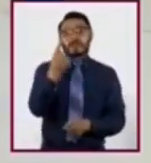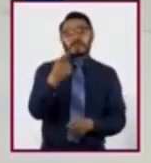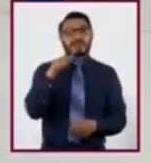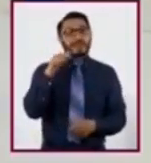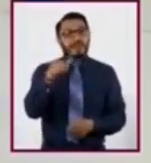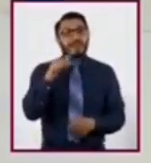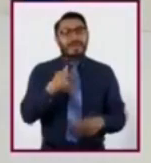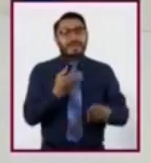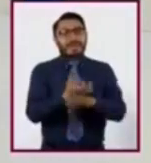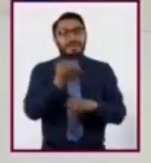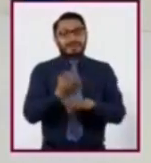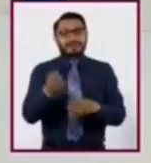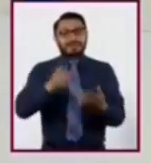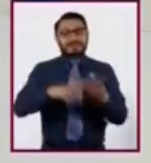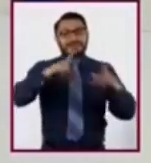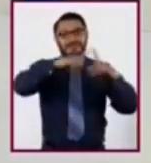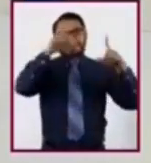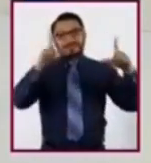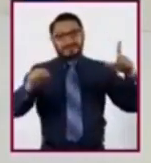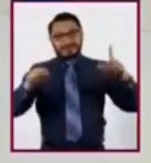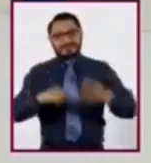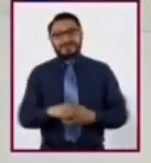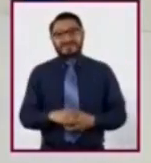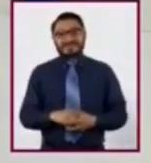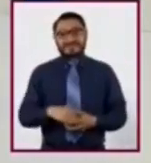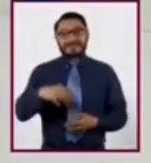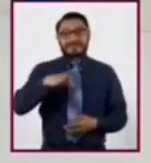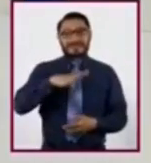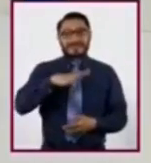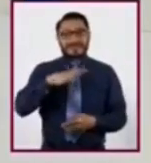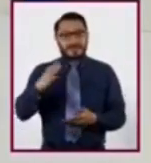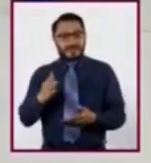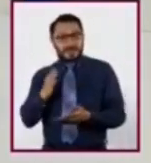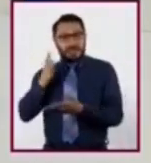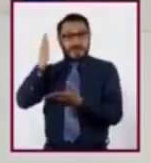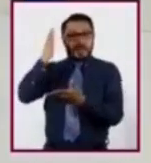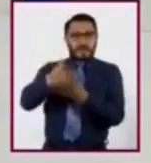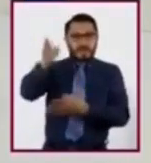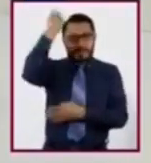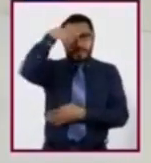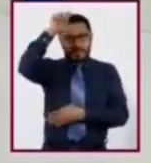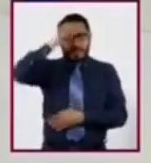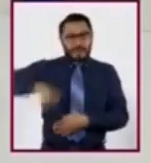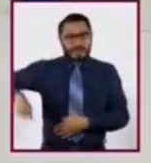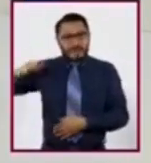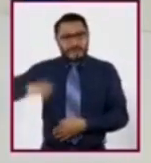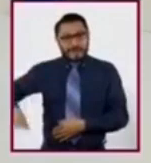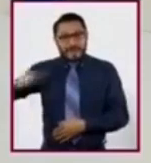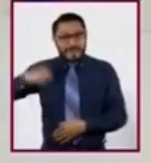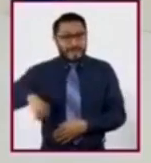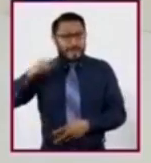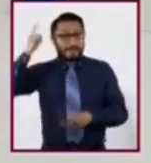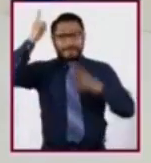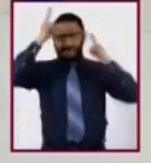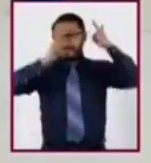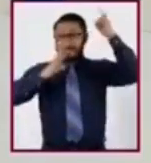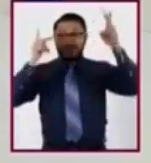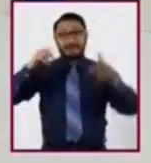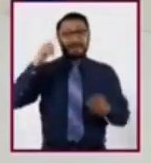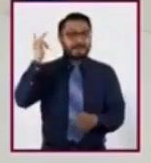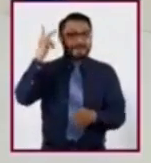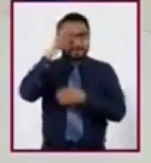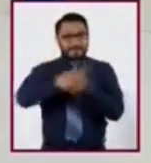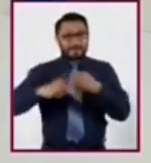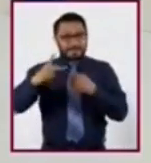estados de la república que tiene el litoral. Tiene uno de los destinos turísticos más antiguos y visitados del país y sus platillos